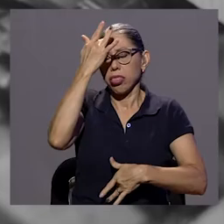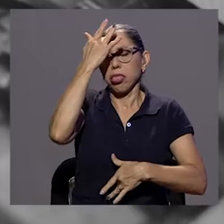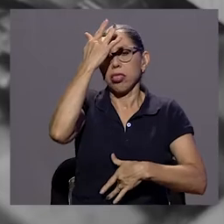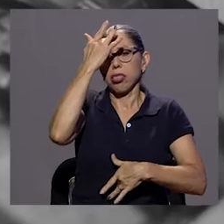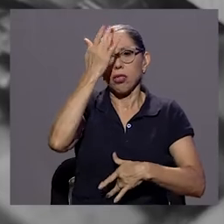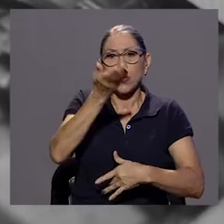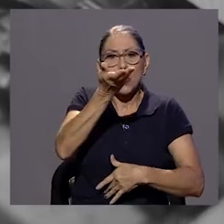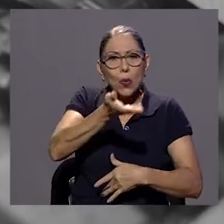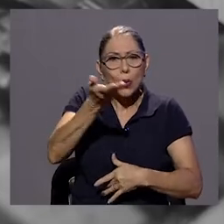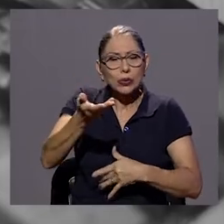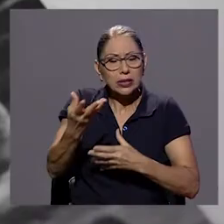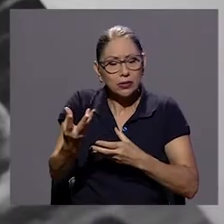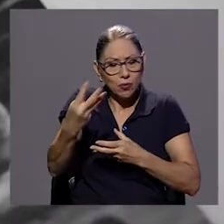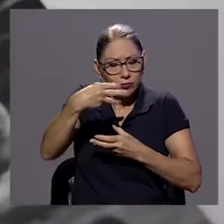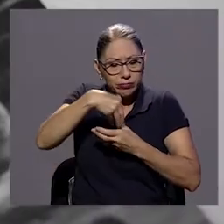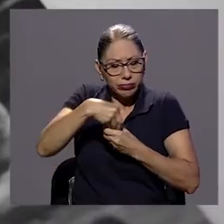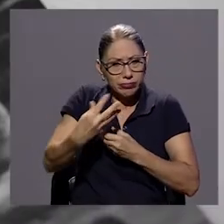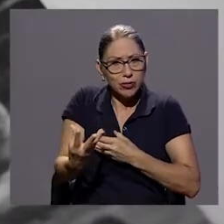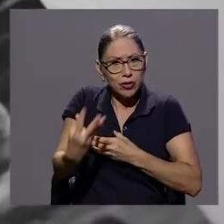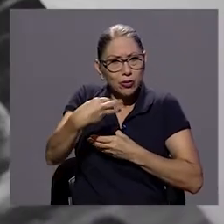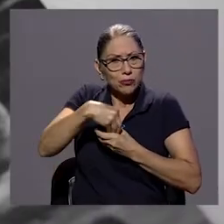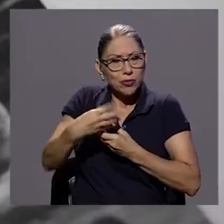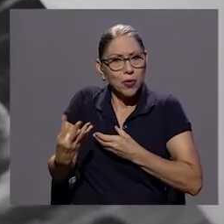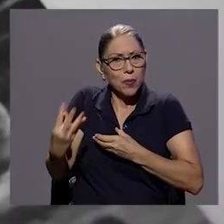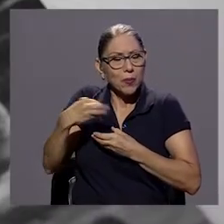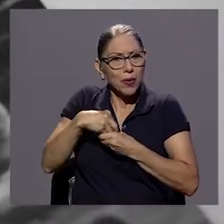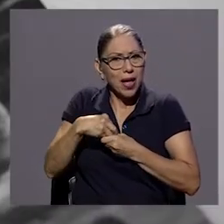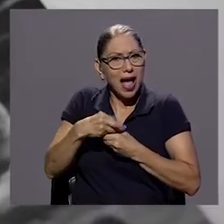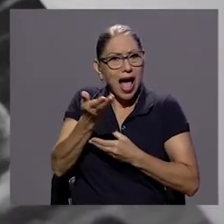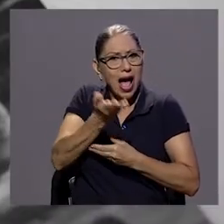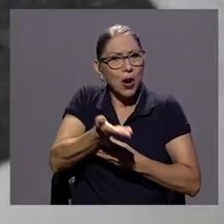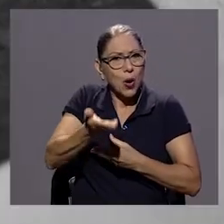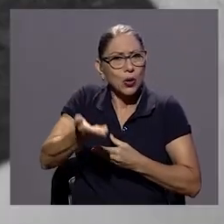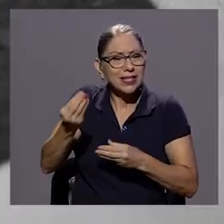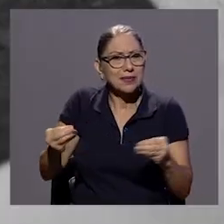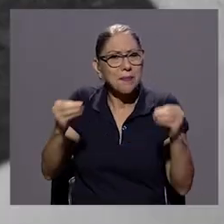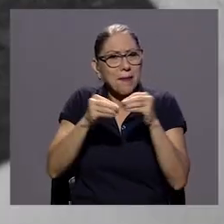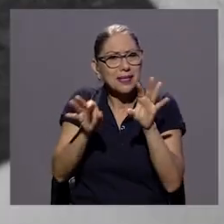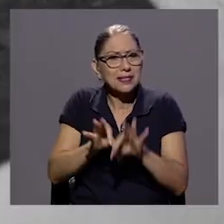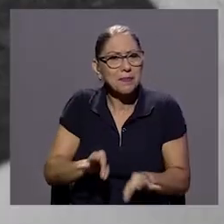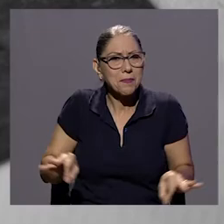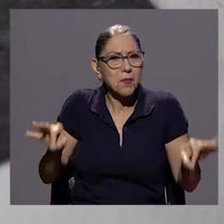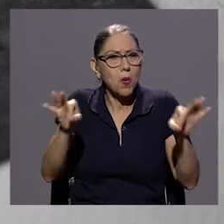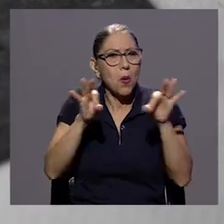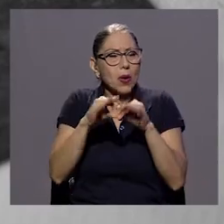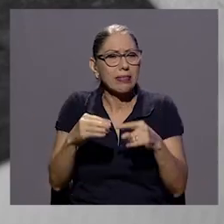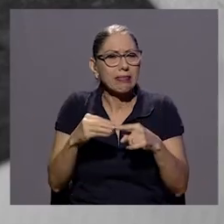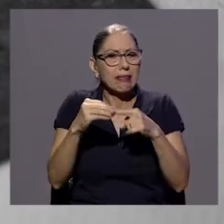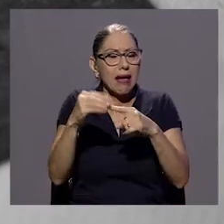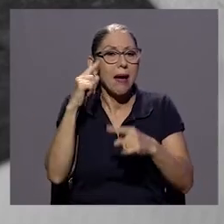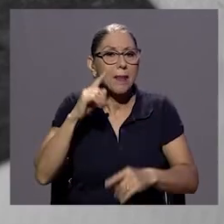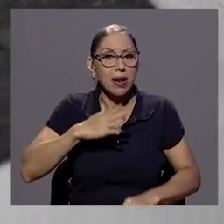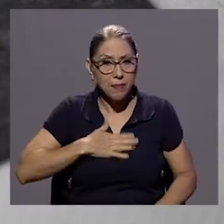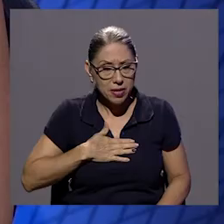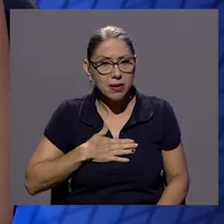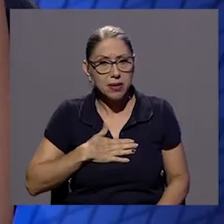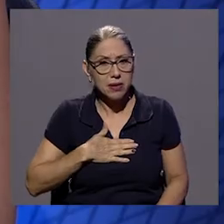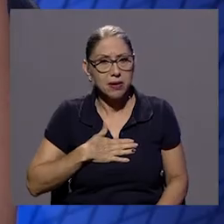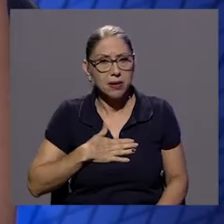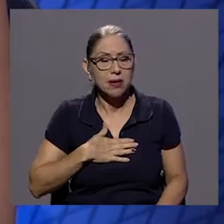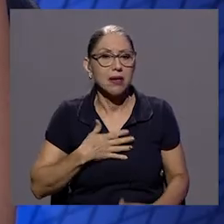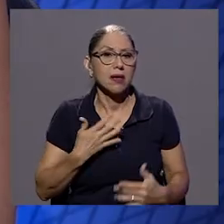más importantes o más relevantes para mí ¿verdad? como directora y creo que también